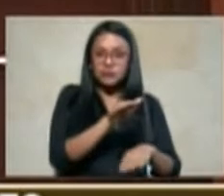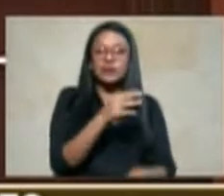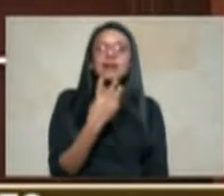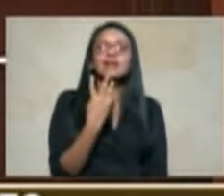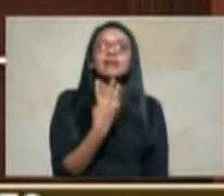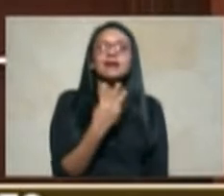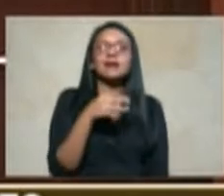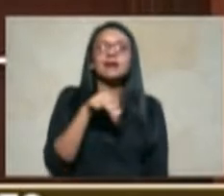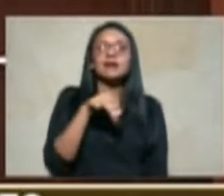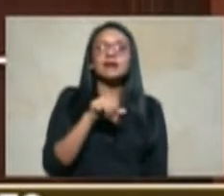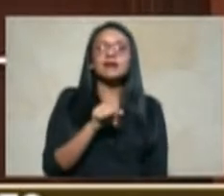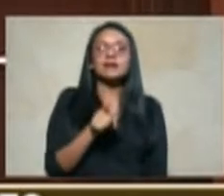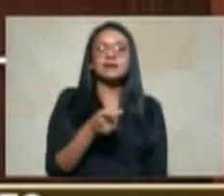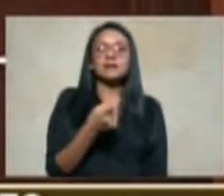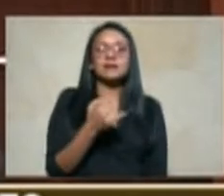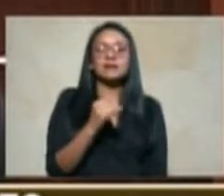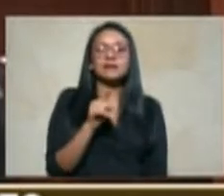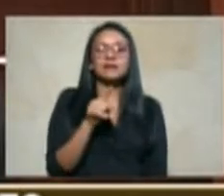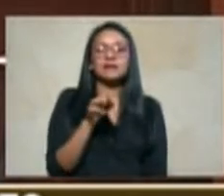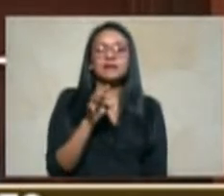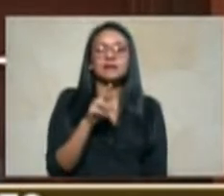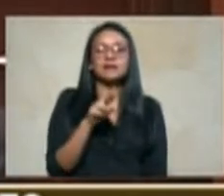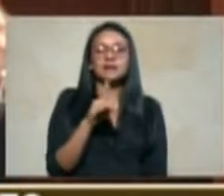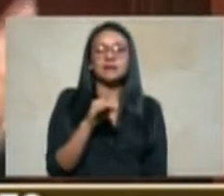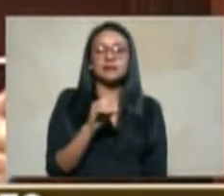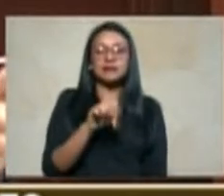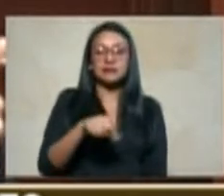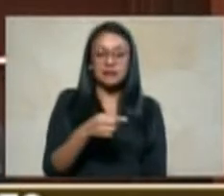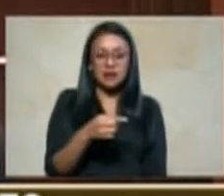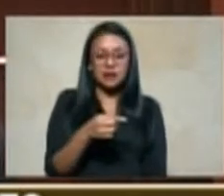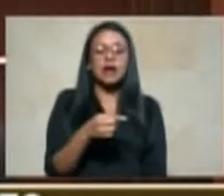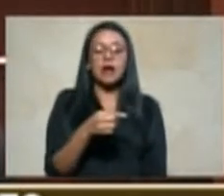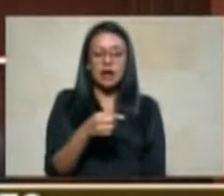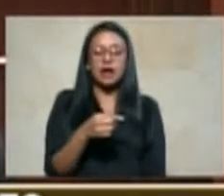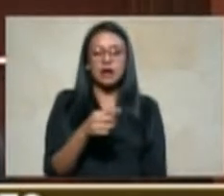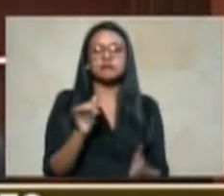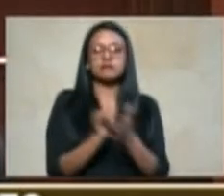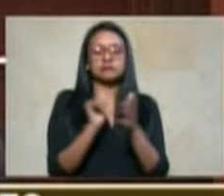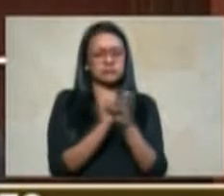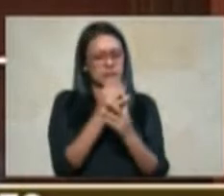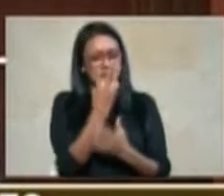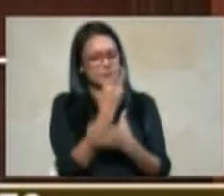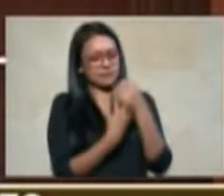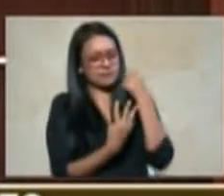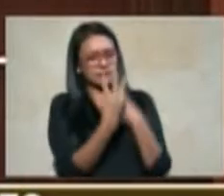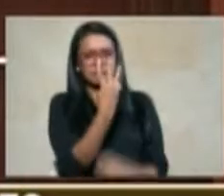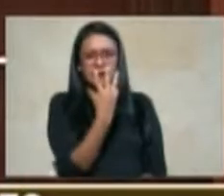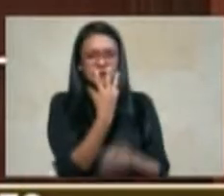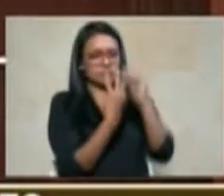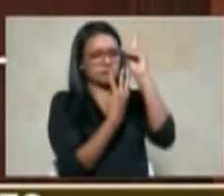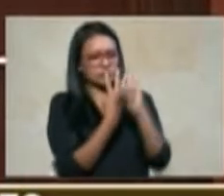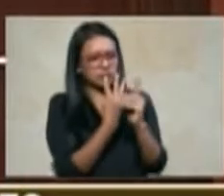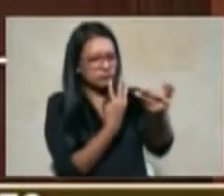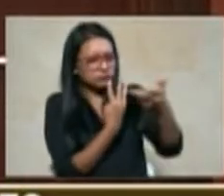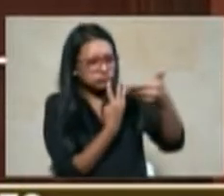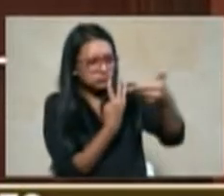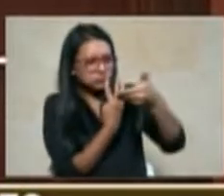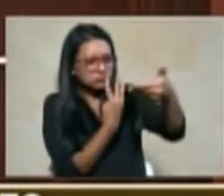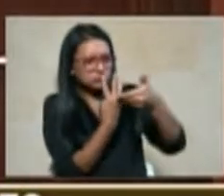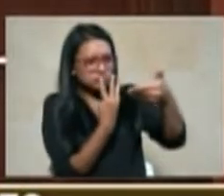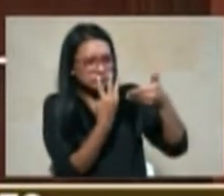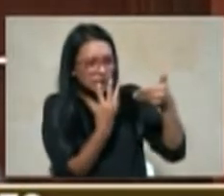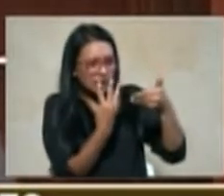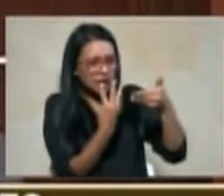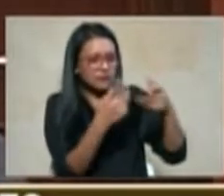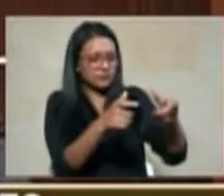sustanciar y decidir los casos y las reclamaciones que a sus despachos terminan